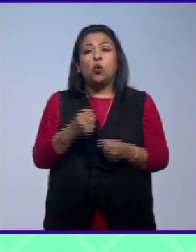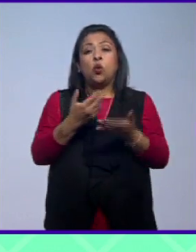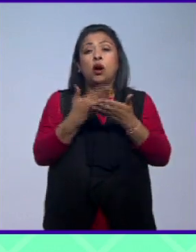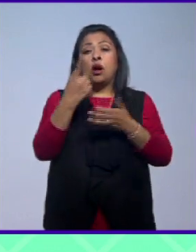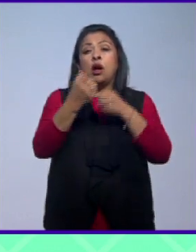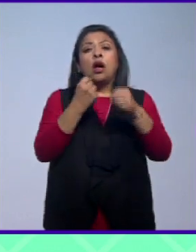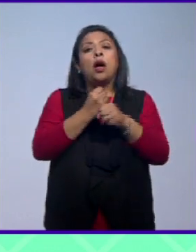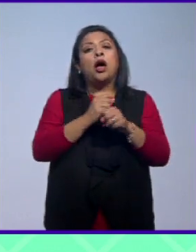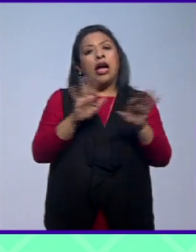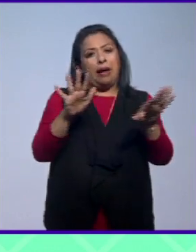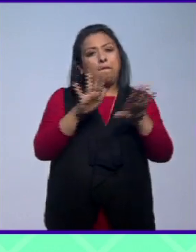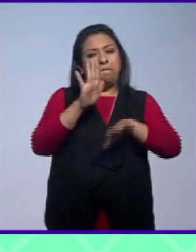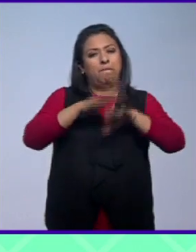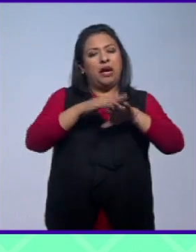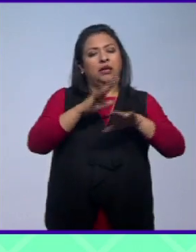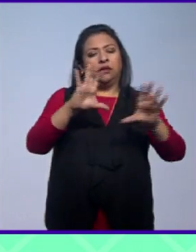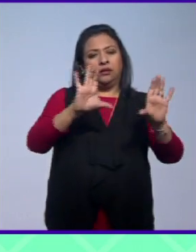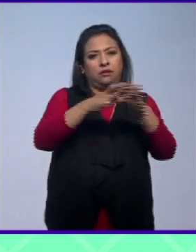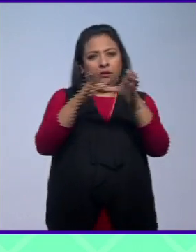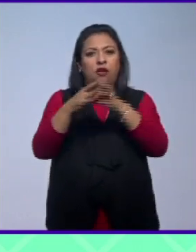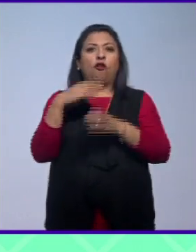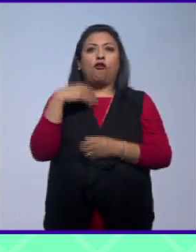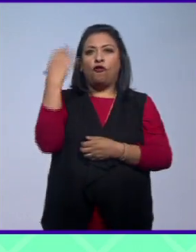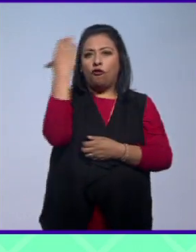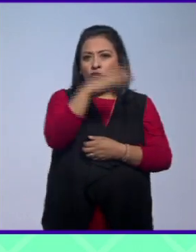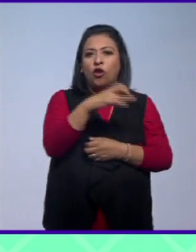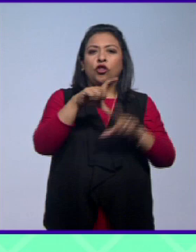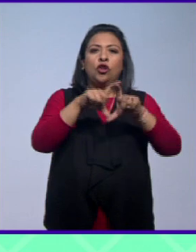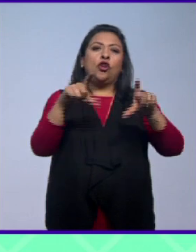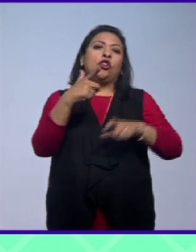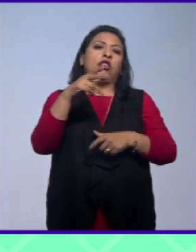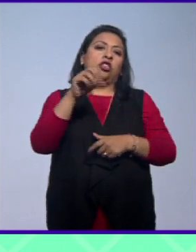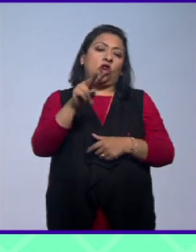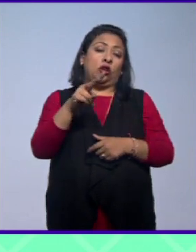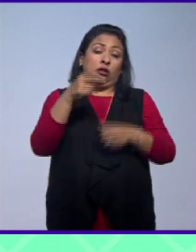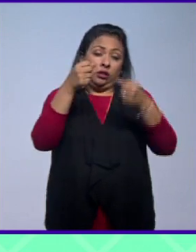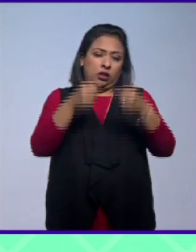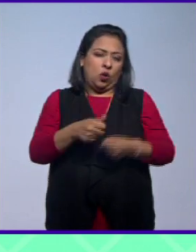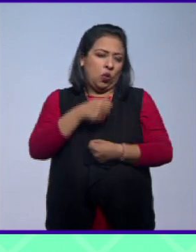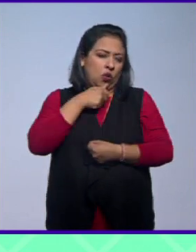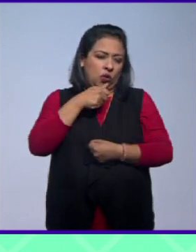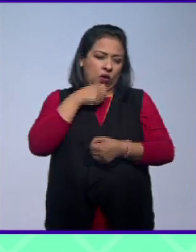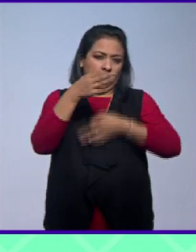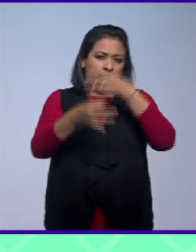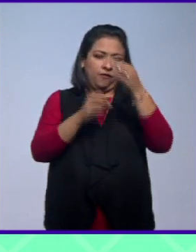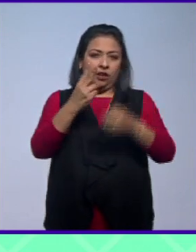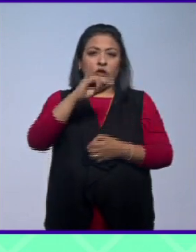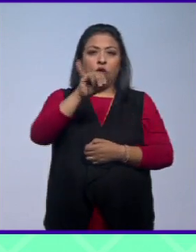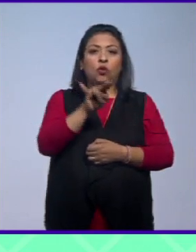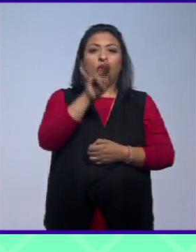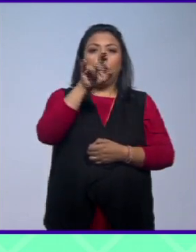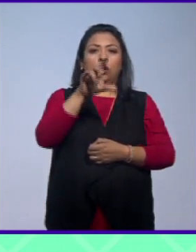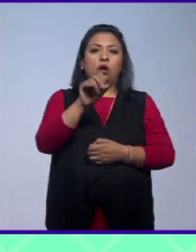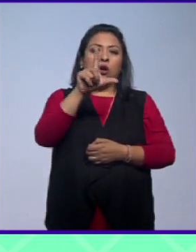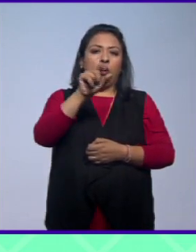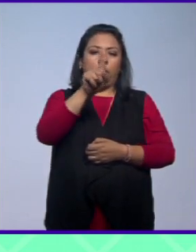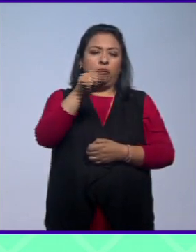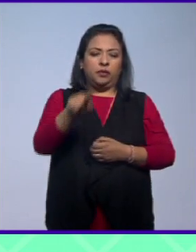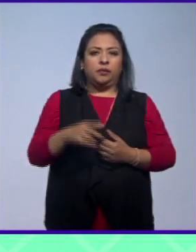premiarán otras categorías como fotografía y guión. Noticias 22 Julio López